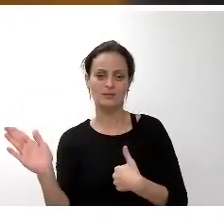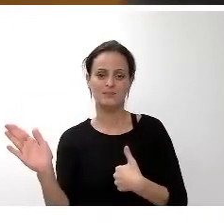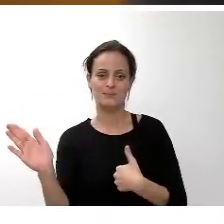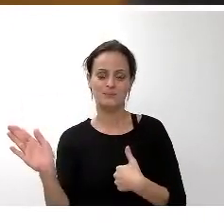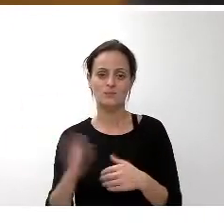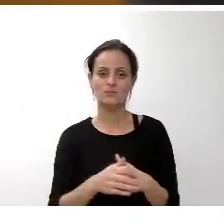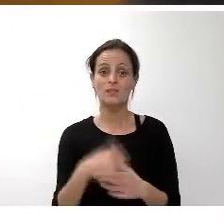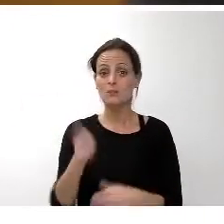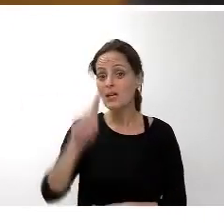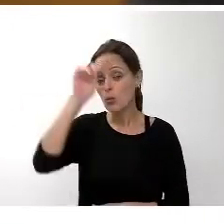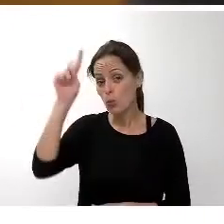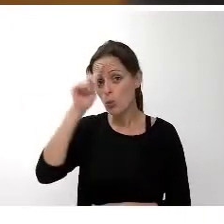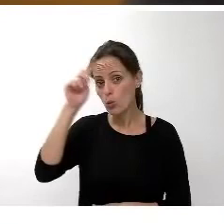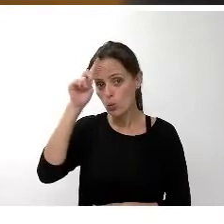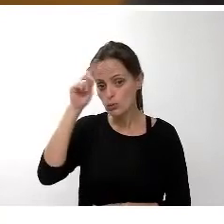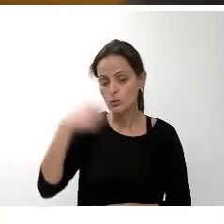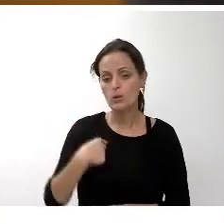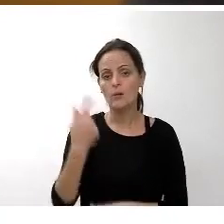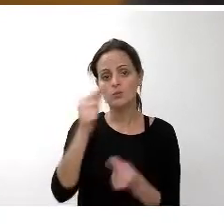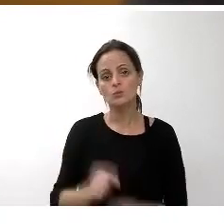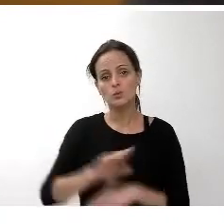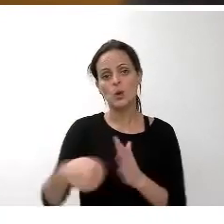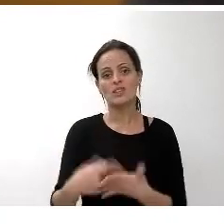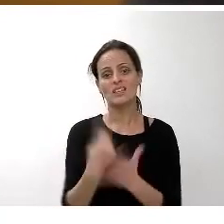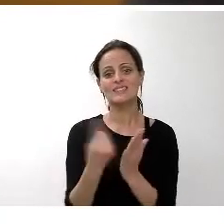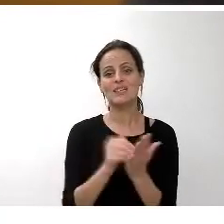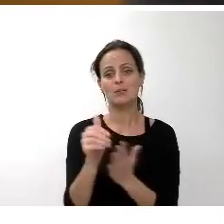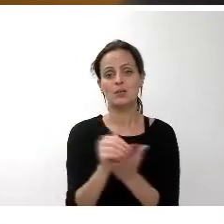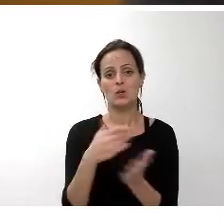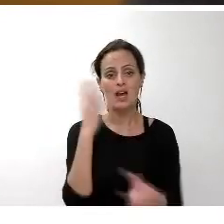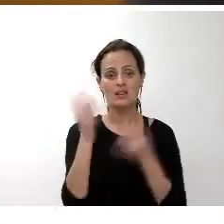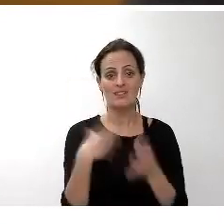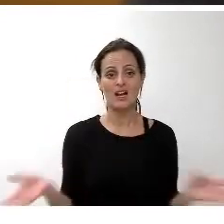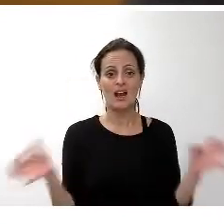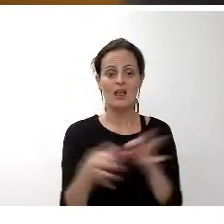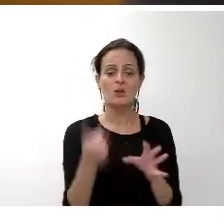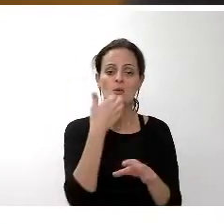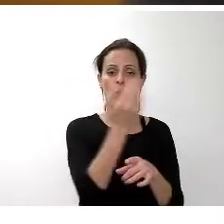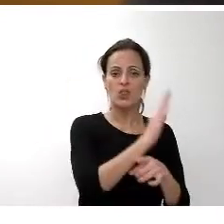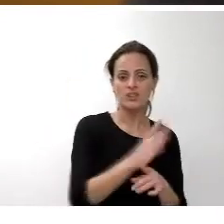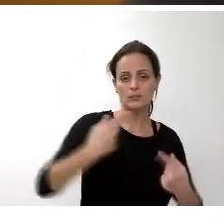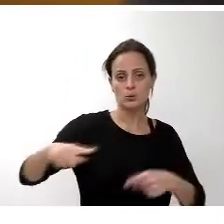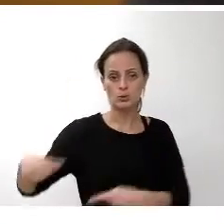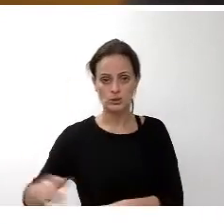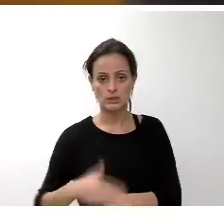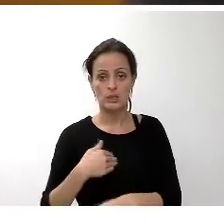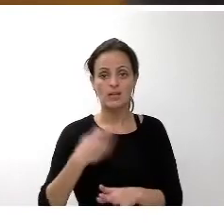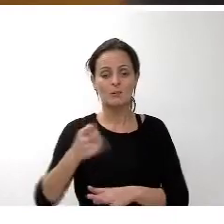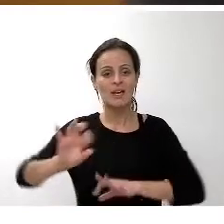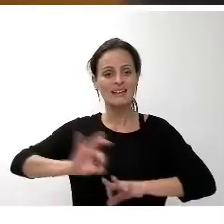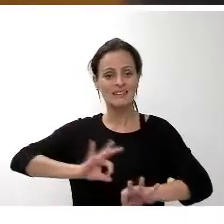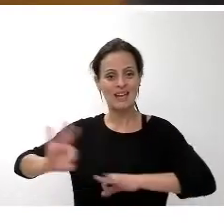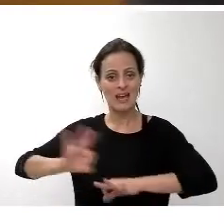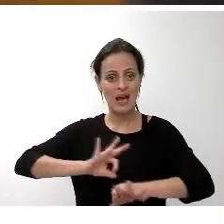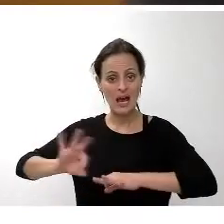viene de un presupuesto de más de 16 millones para financiar actividades relacionadas con las artes escénicas y la música el teatro el plan insular de